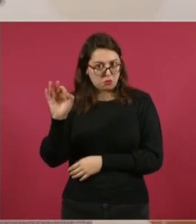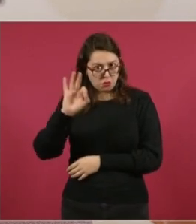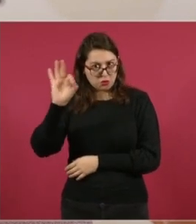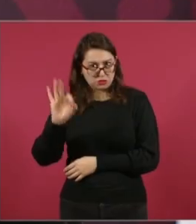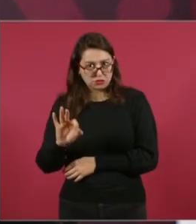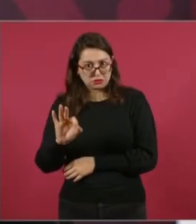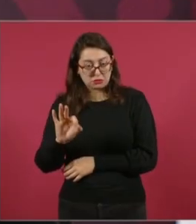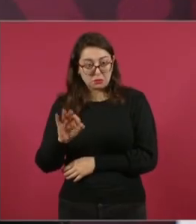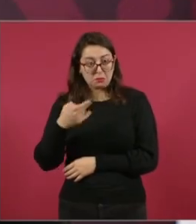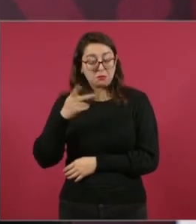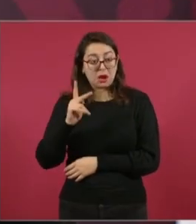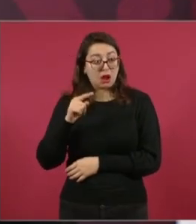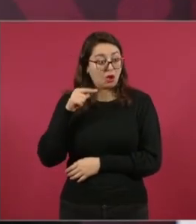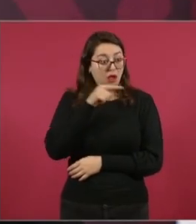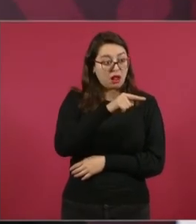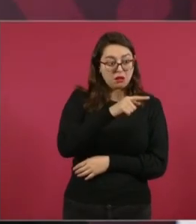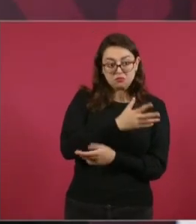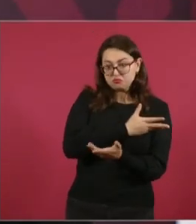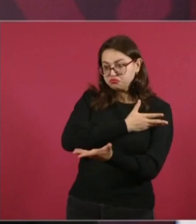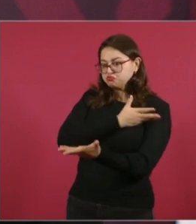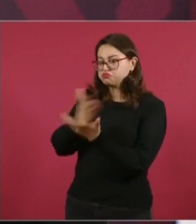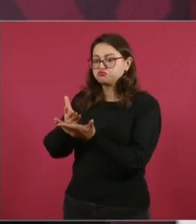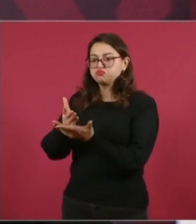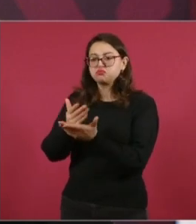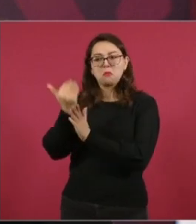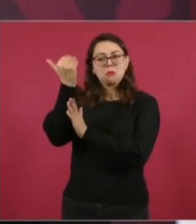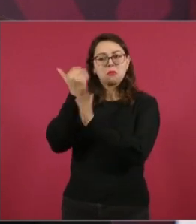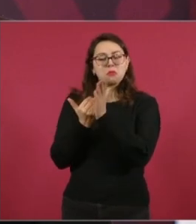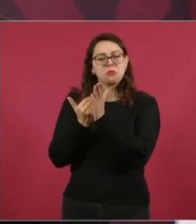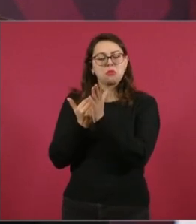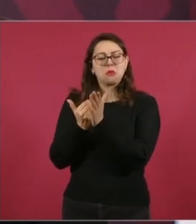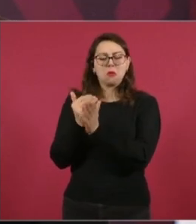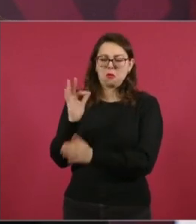ni el 50 por ciento de su salario.